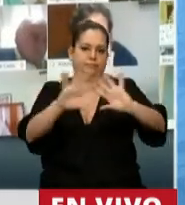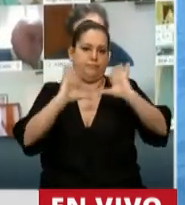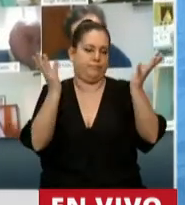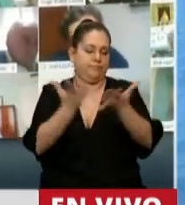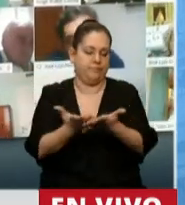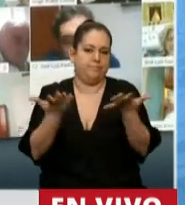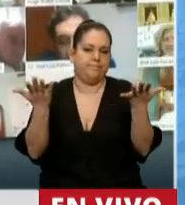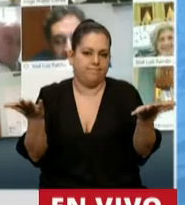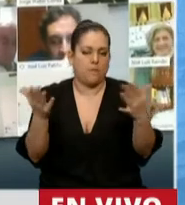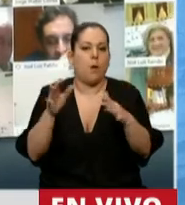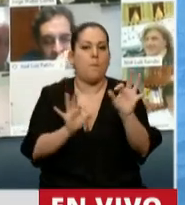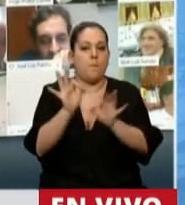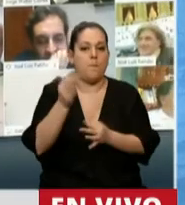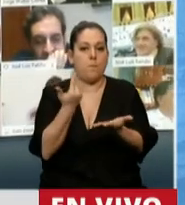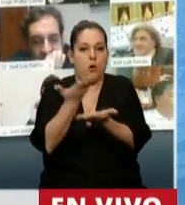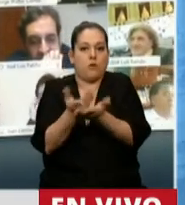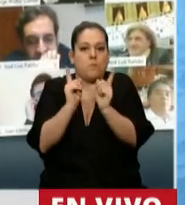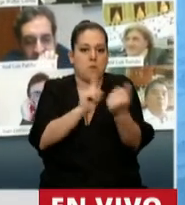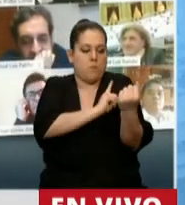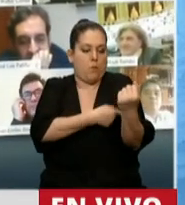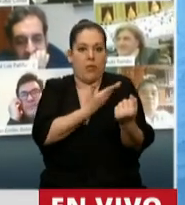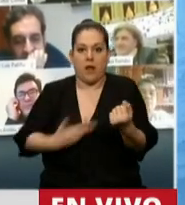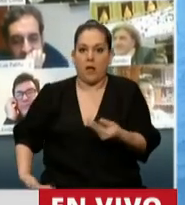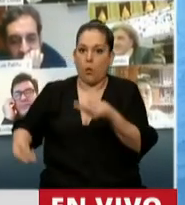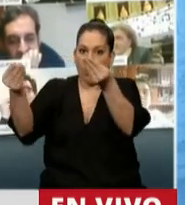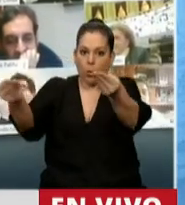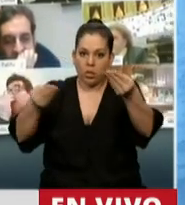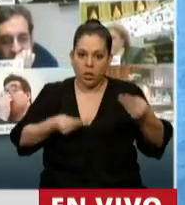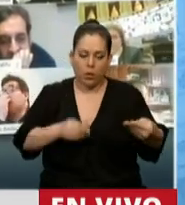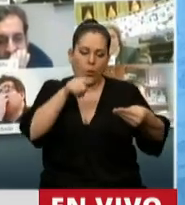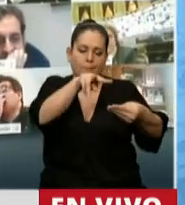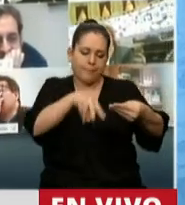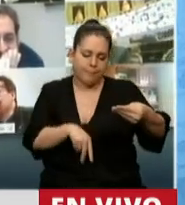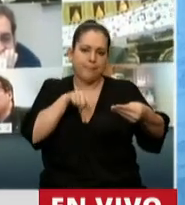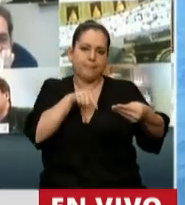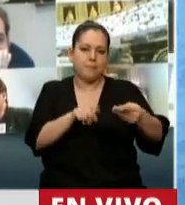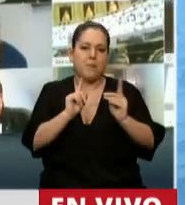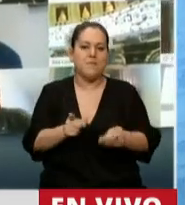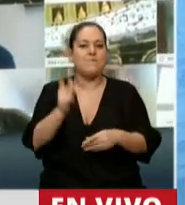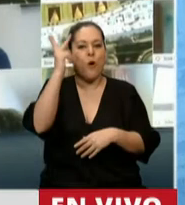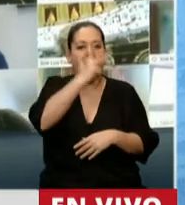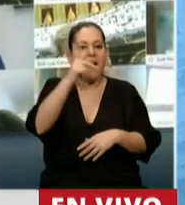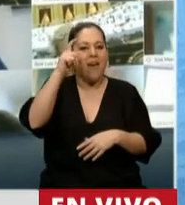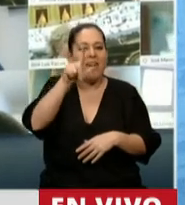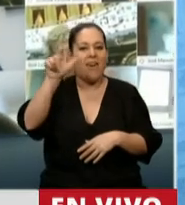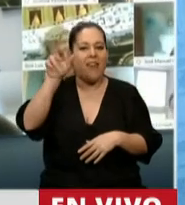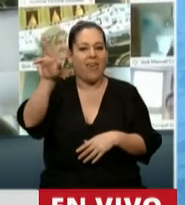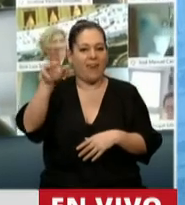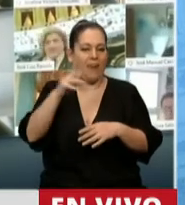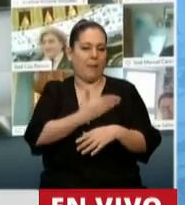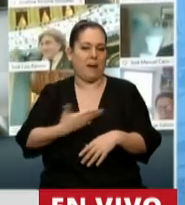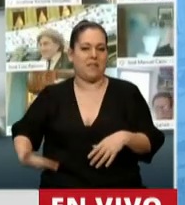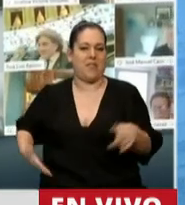que, sobre la base de ese proyecto del Ejecutivo, una excelente conducción de parte de Carlos Heller como Presidente de la Comisión,